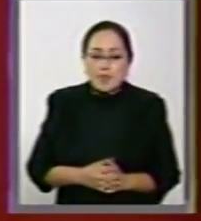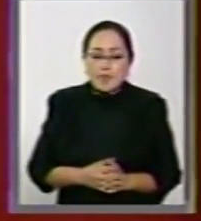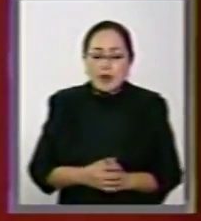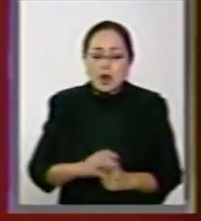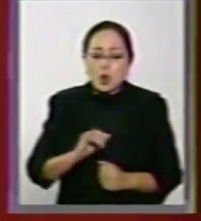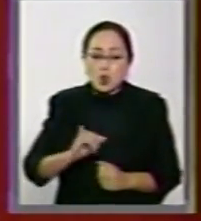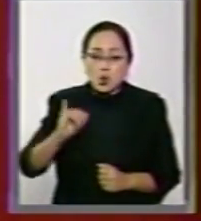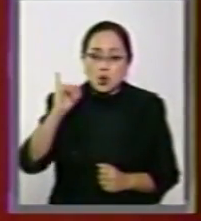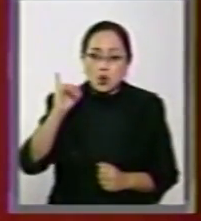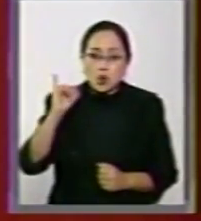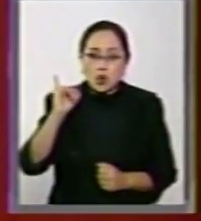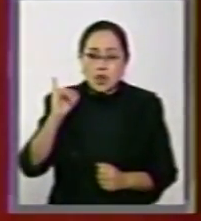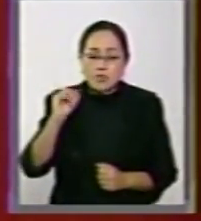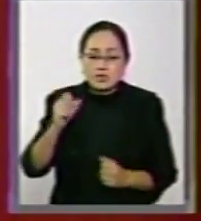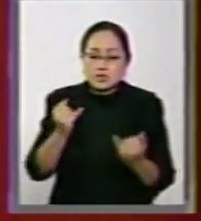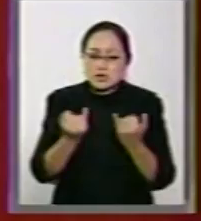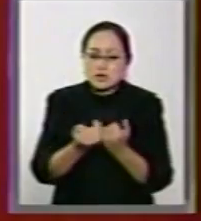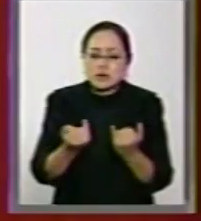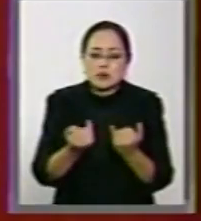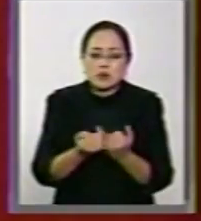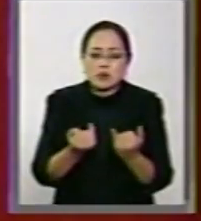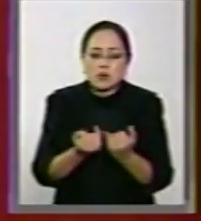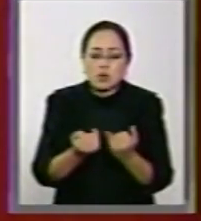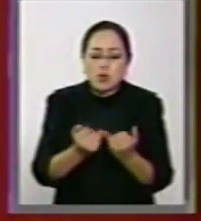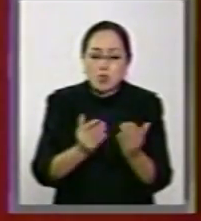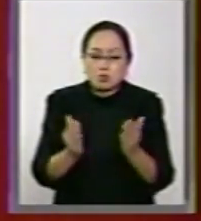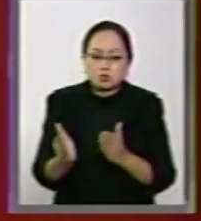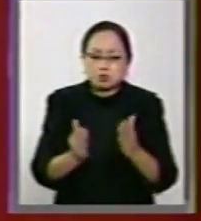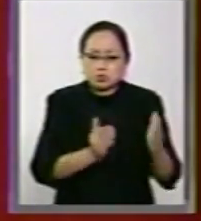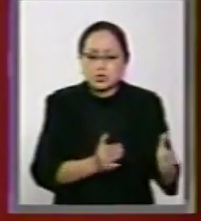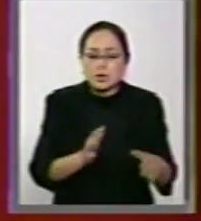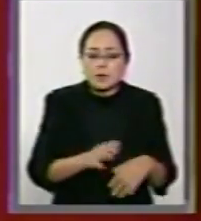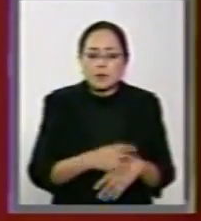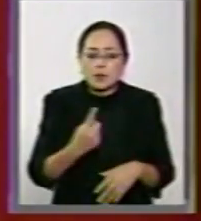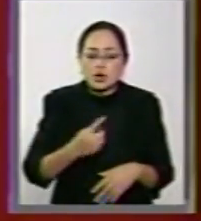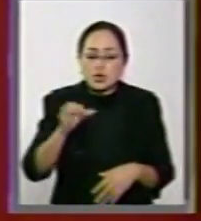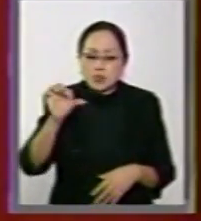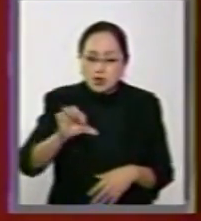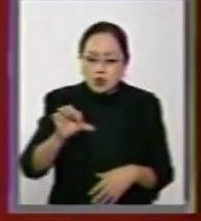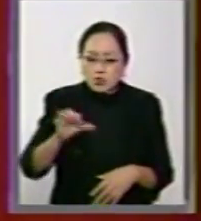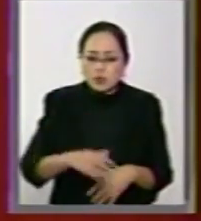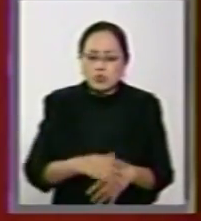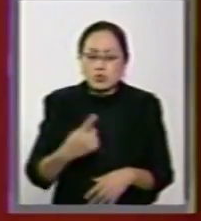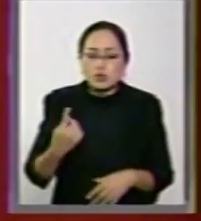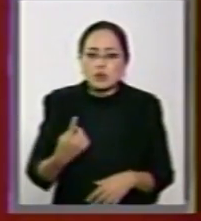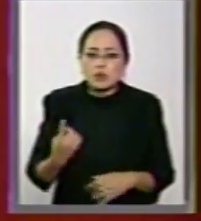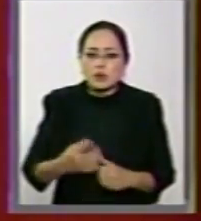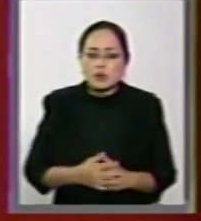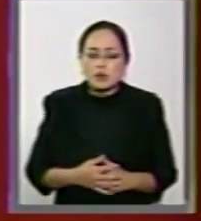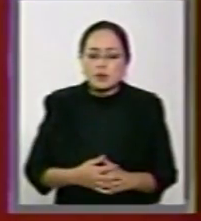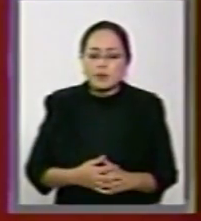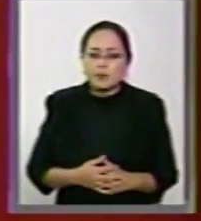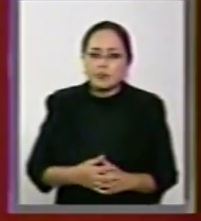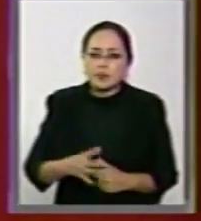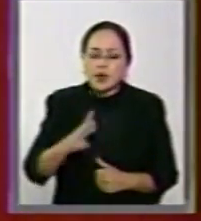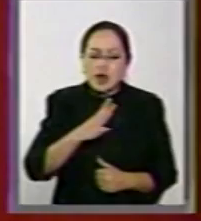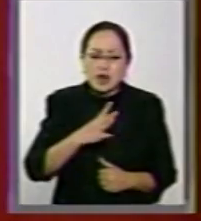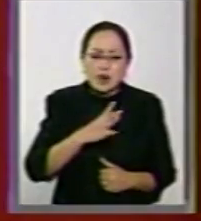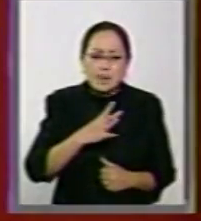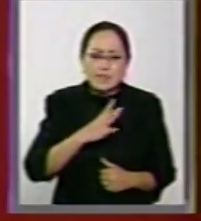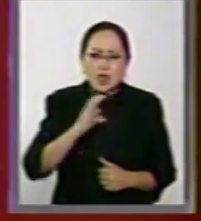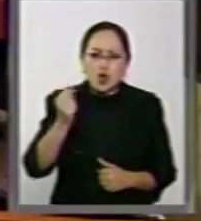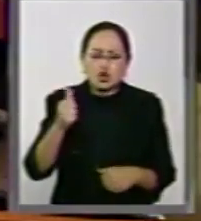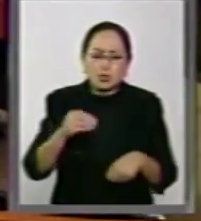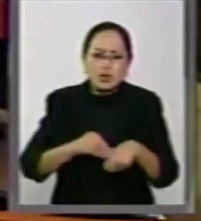pasado, pues también se pospuso para esta ocasión porque existió otro